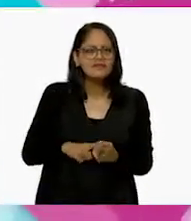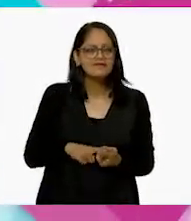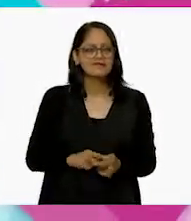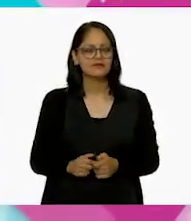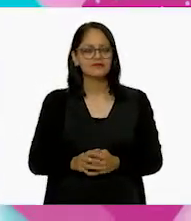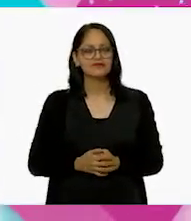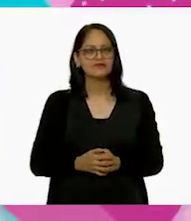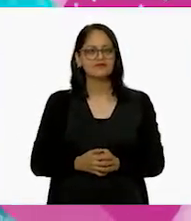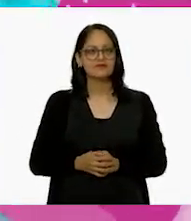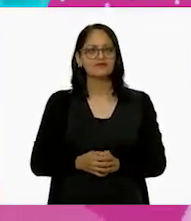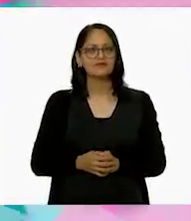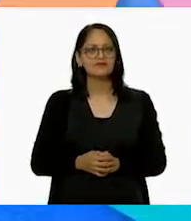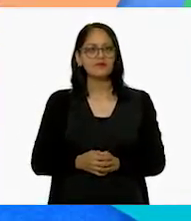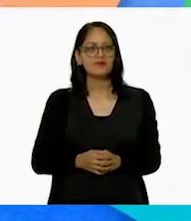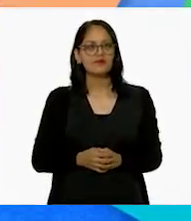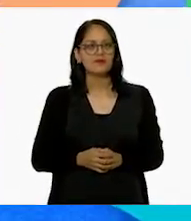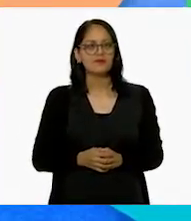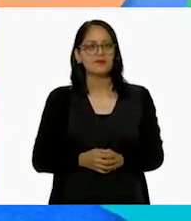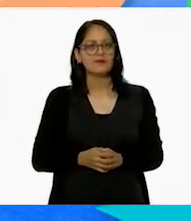¿Dónde?